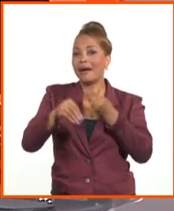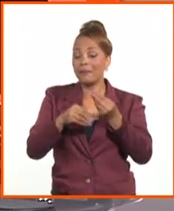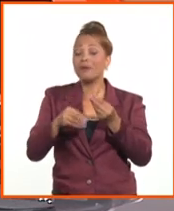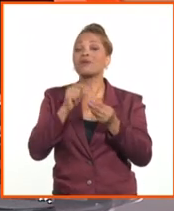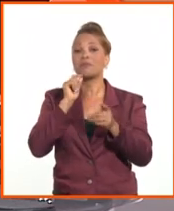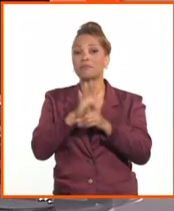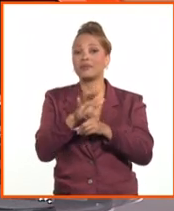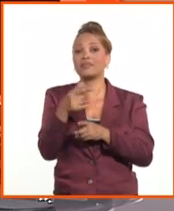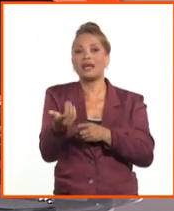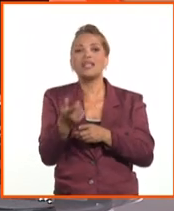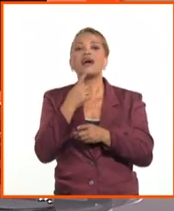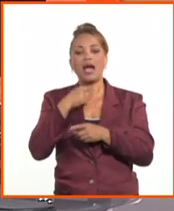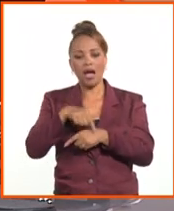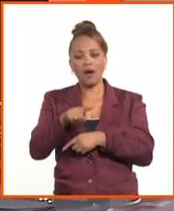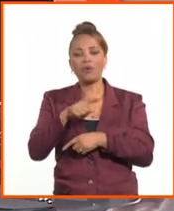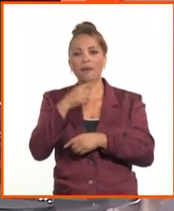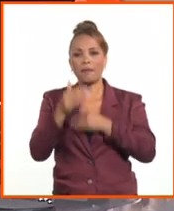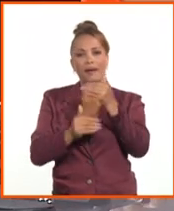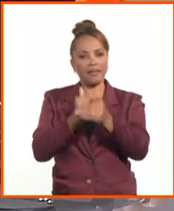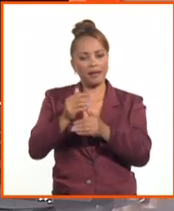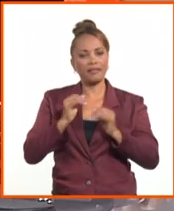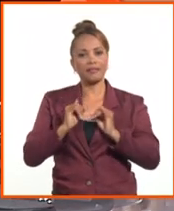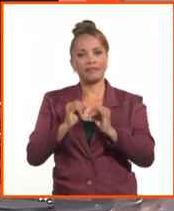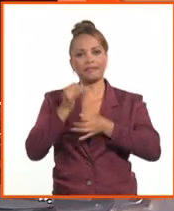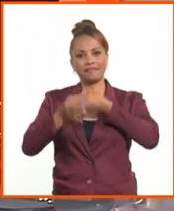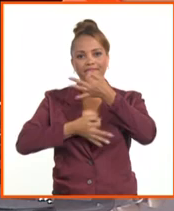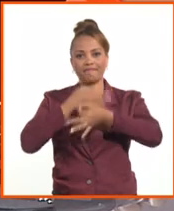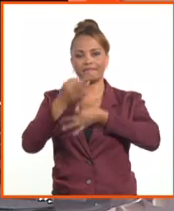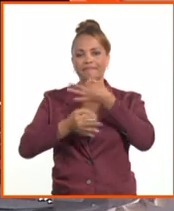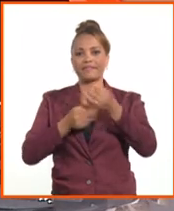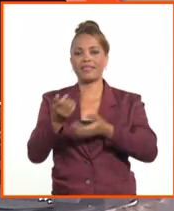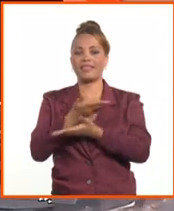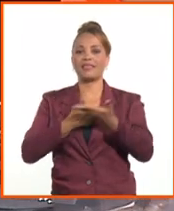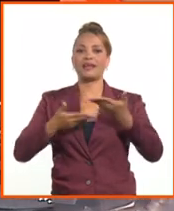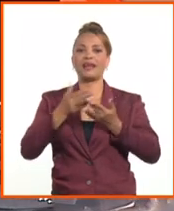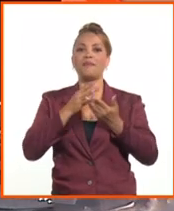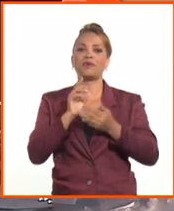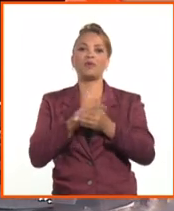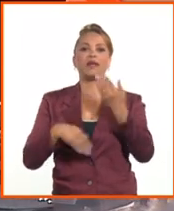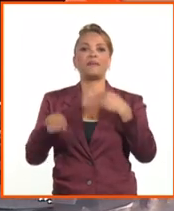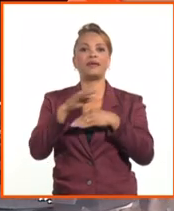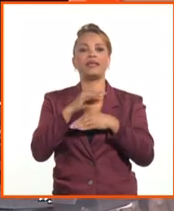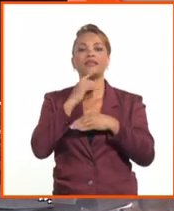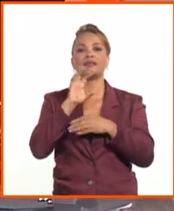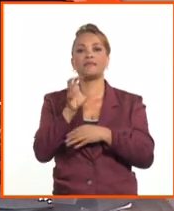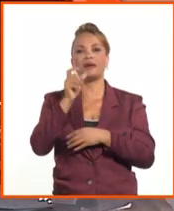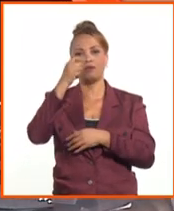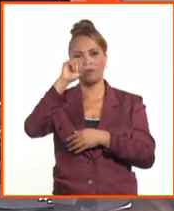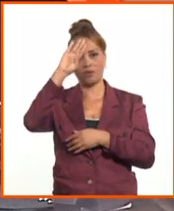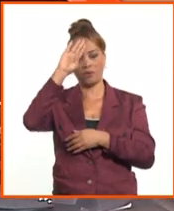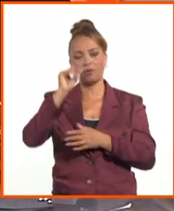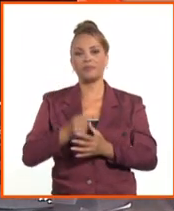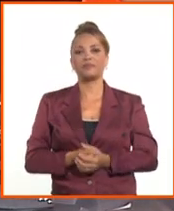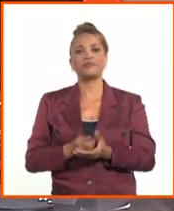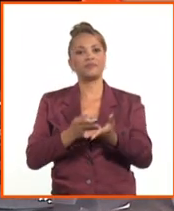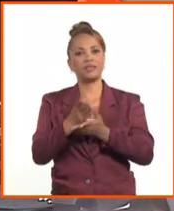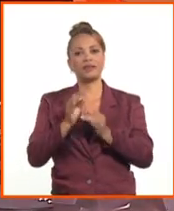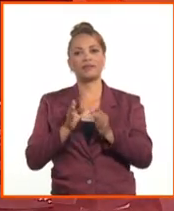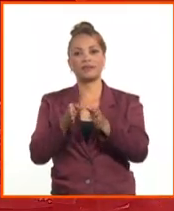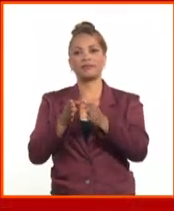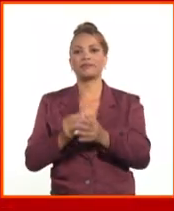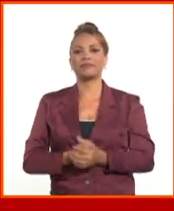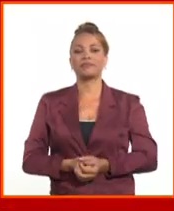cambiario, de eso sabremos en breve con el intercambio con la ministra presidenta del Banco Central de Cuba. Siga con nosotros aquí en La Mesa Redonda.